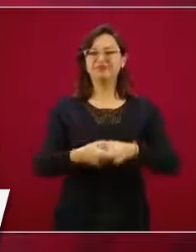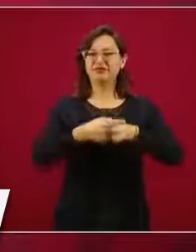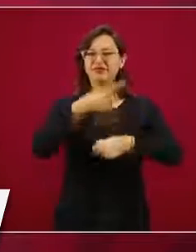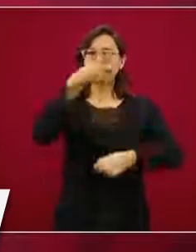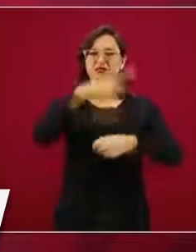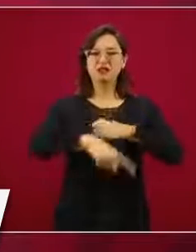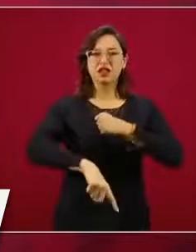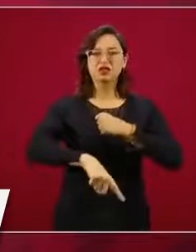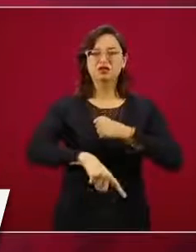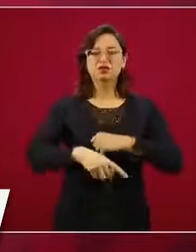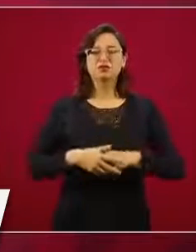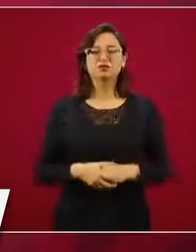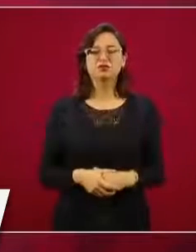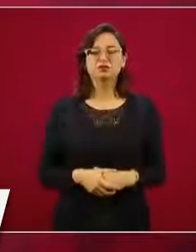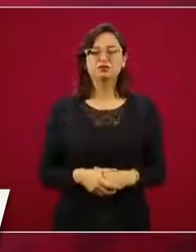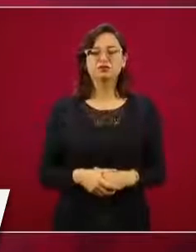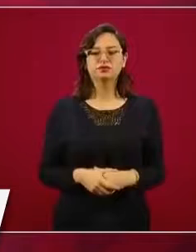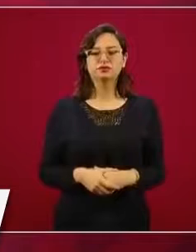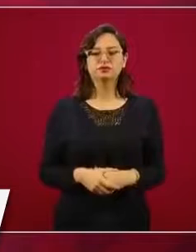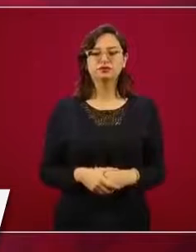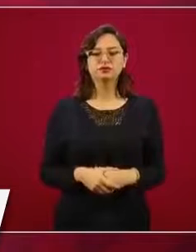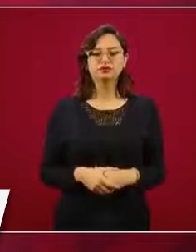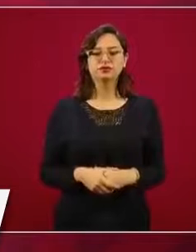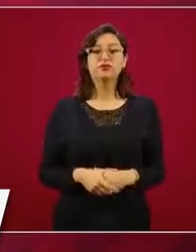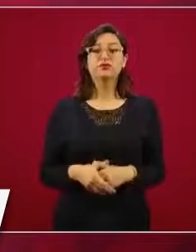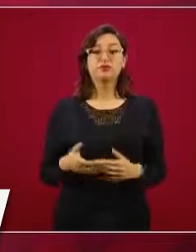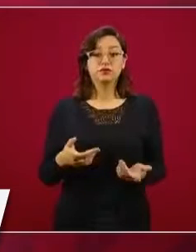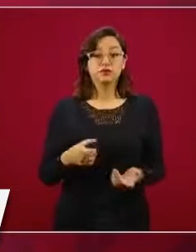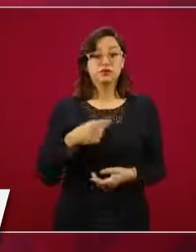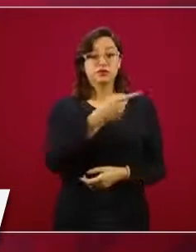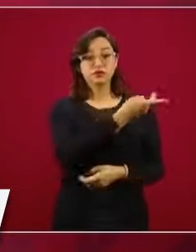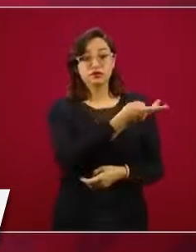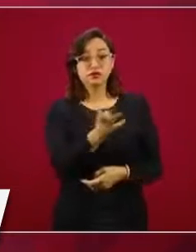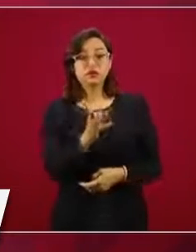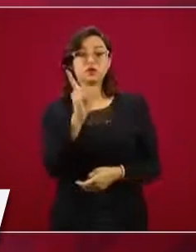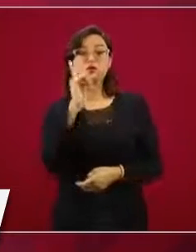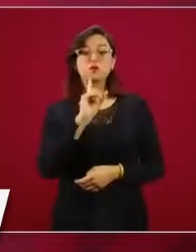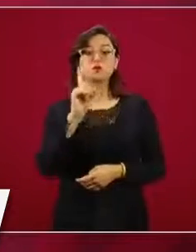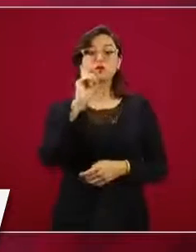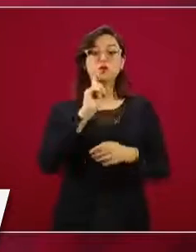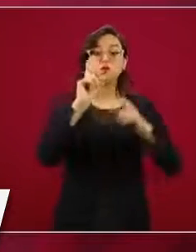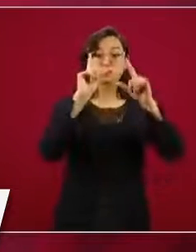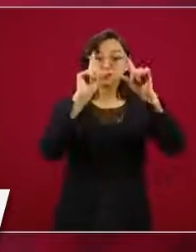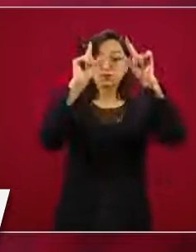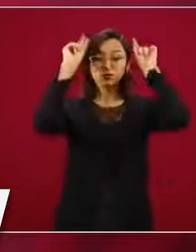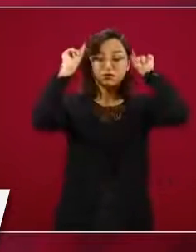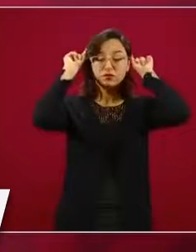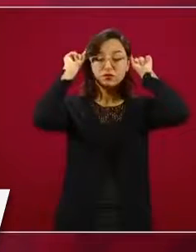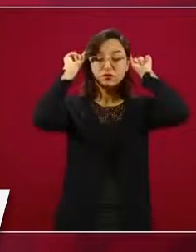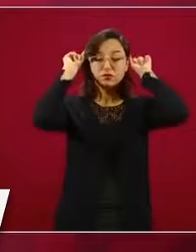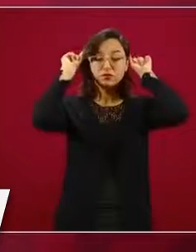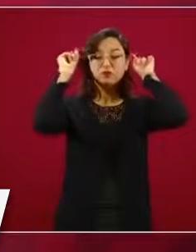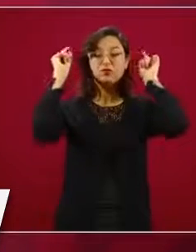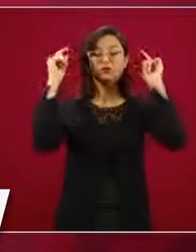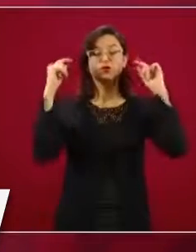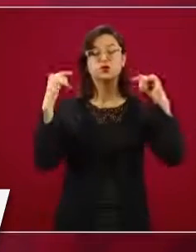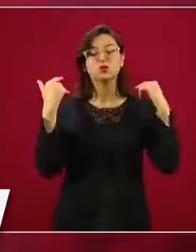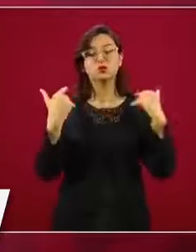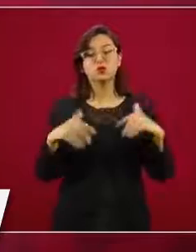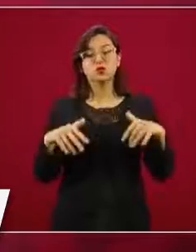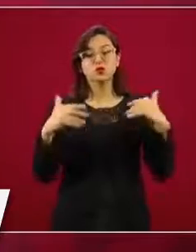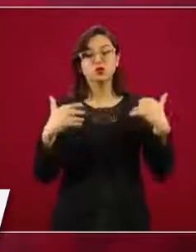y son las enfermeras, como les hemos llamado